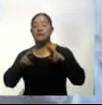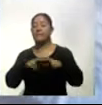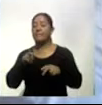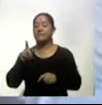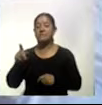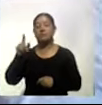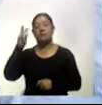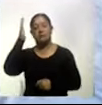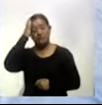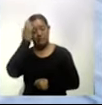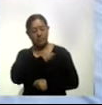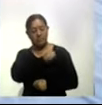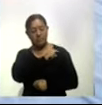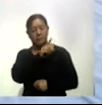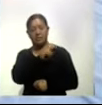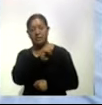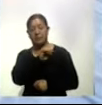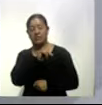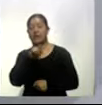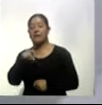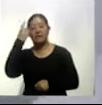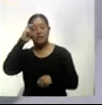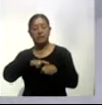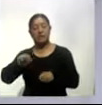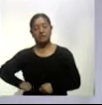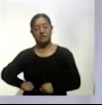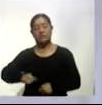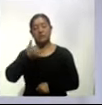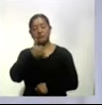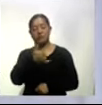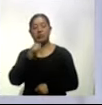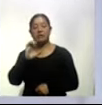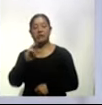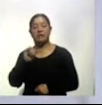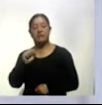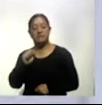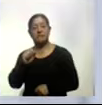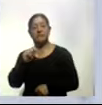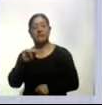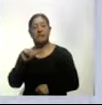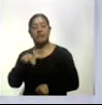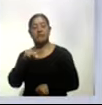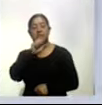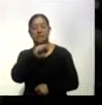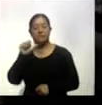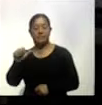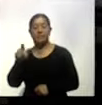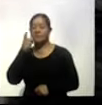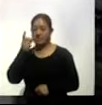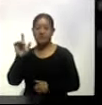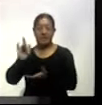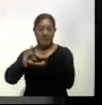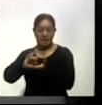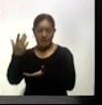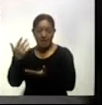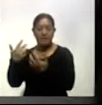Lima Morales, el director del Almacén General de la CESA, Johnny Cristian Sánchez Avilés, agradeció el apoyo de la empresa Iberdrola